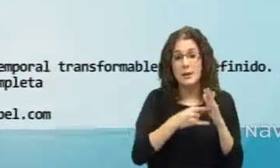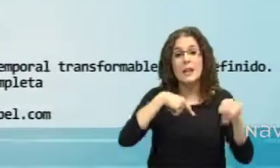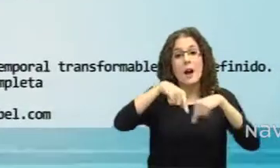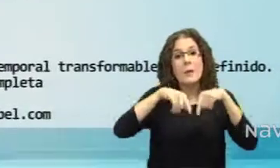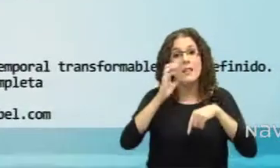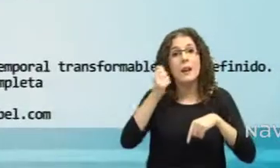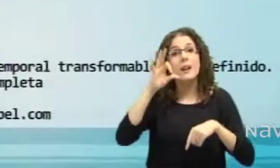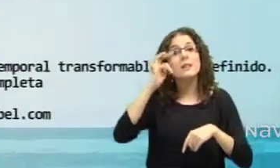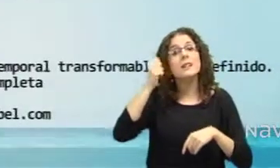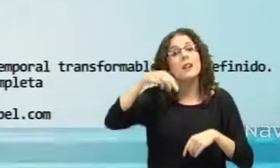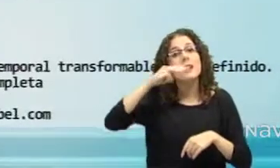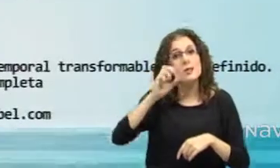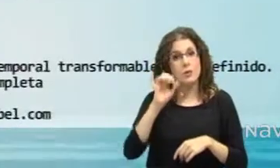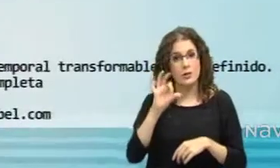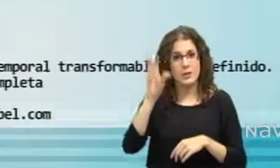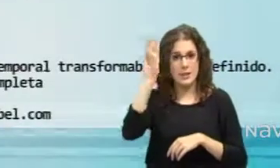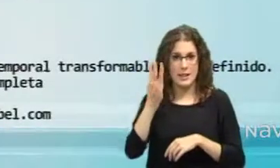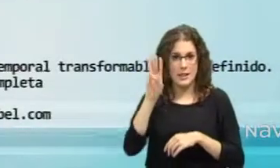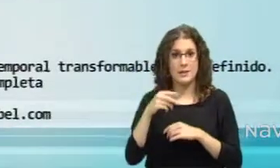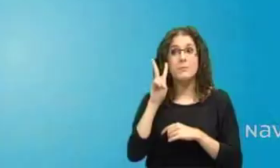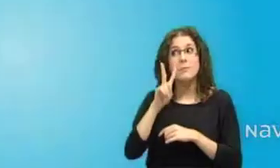.132, Villa Tuerta.